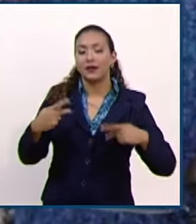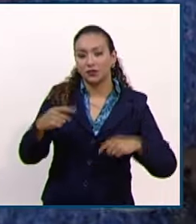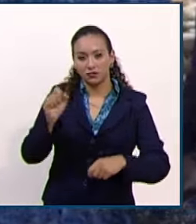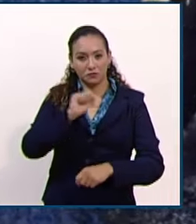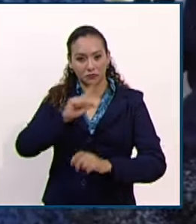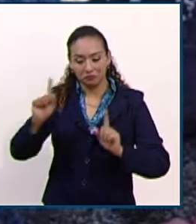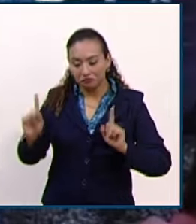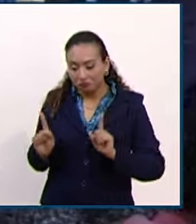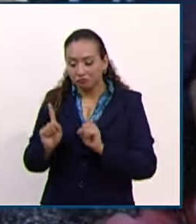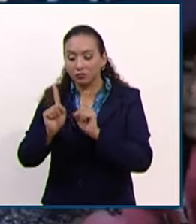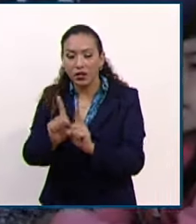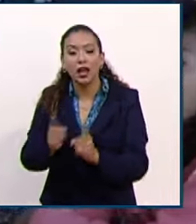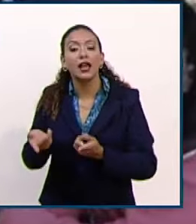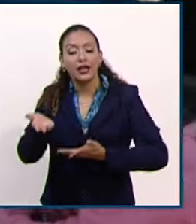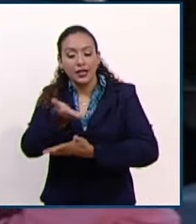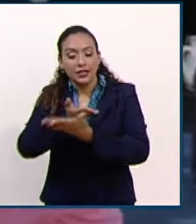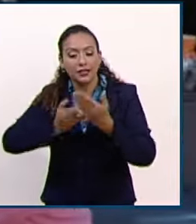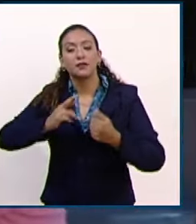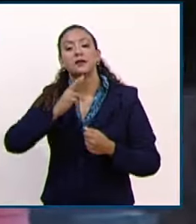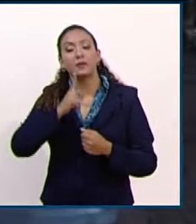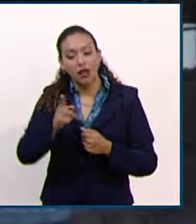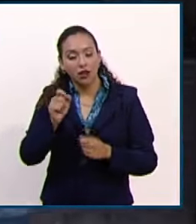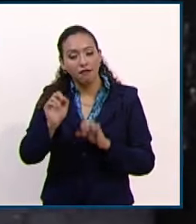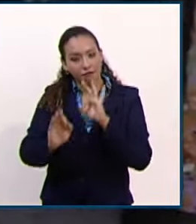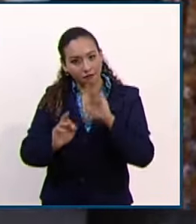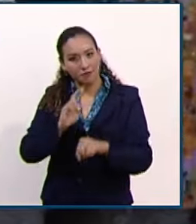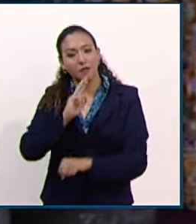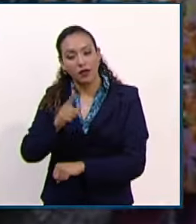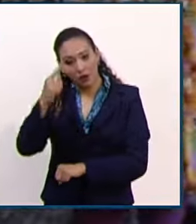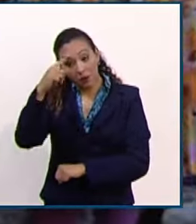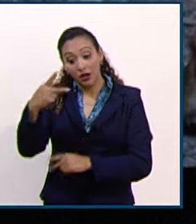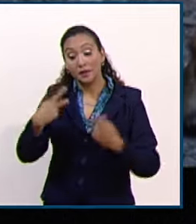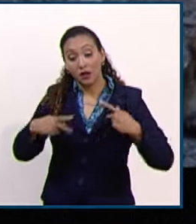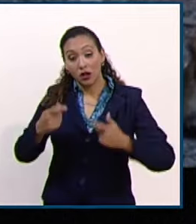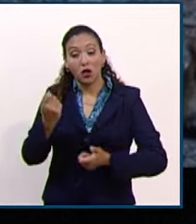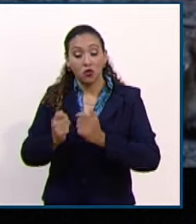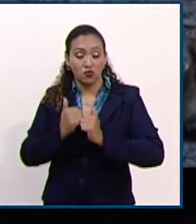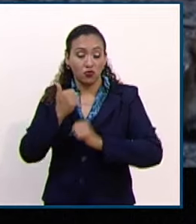sensibilizado para brindar un mejor trato a las víctimas.